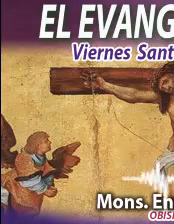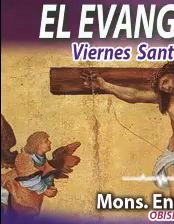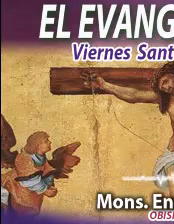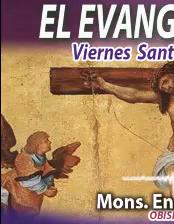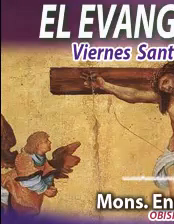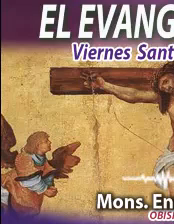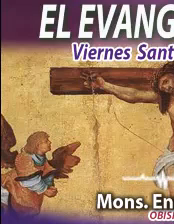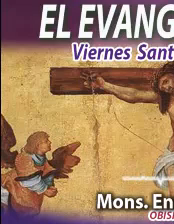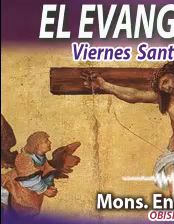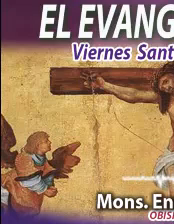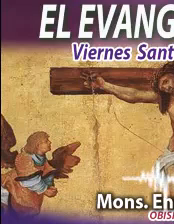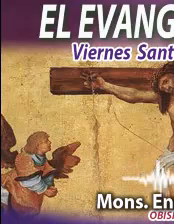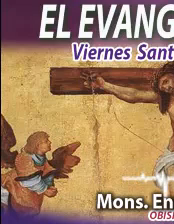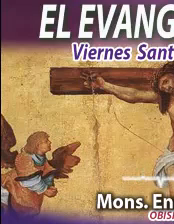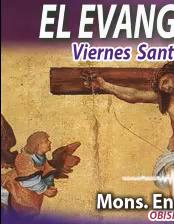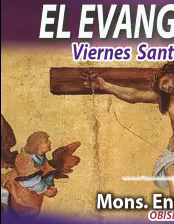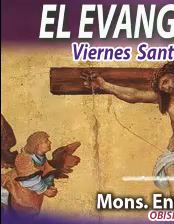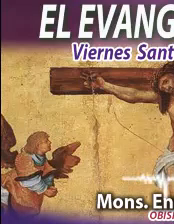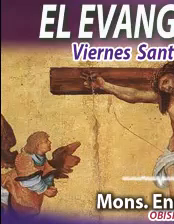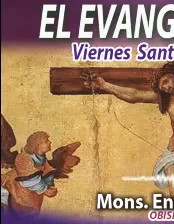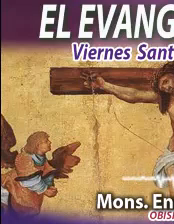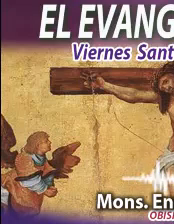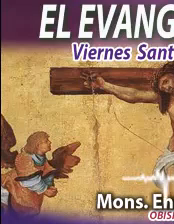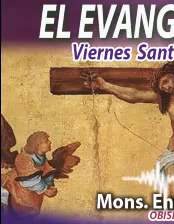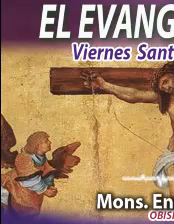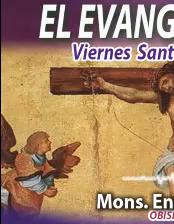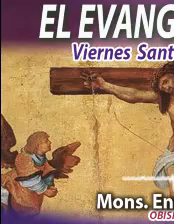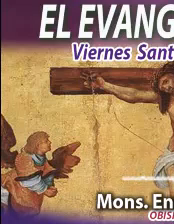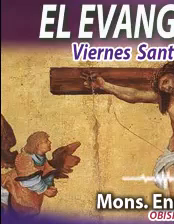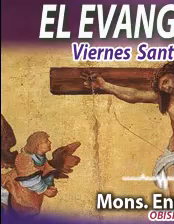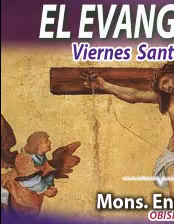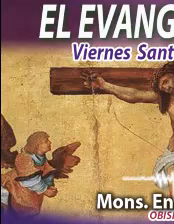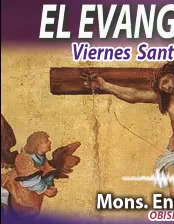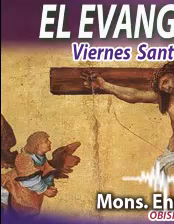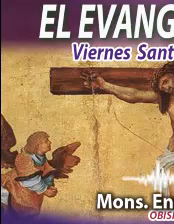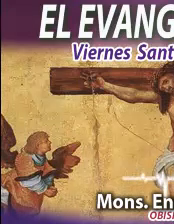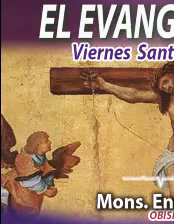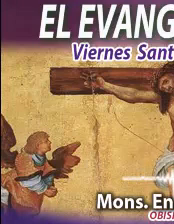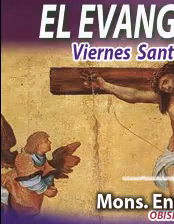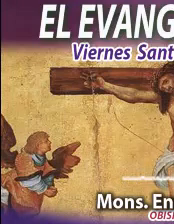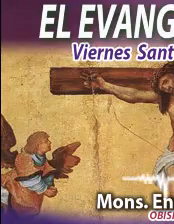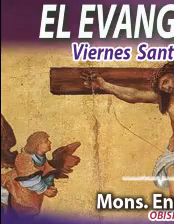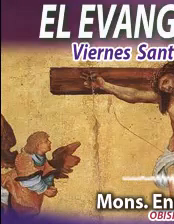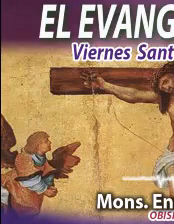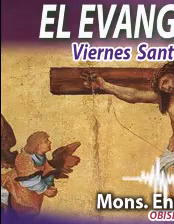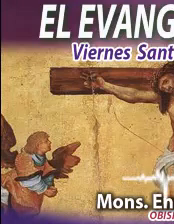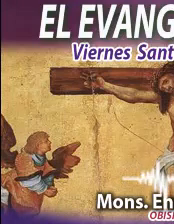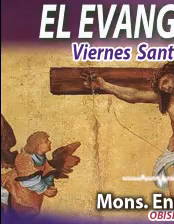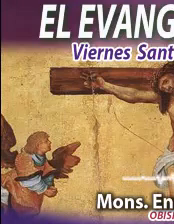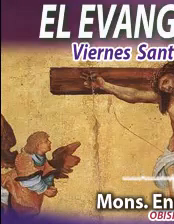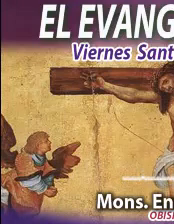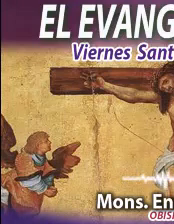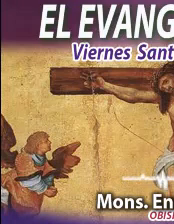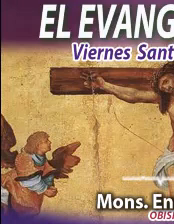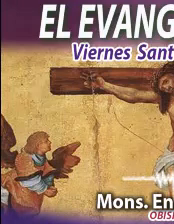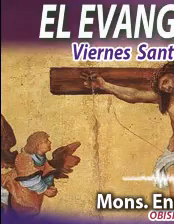Parece que nadie nos acompaña. En esos momentos, recuerda, yo estoy contigo. En todo